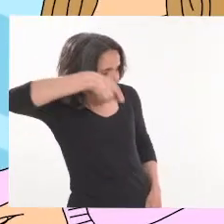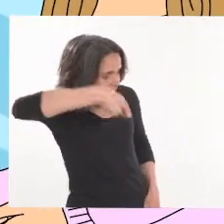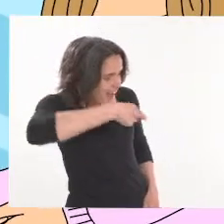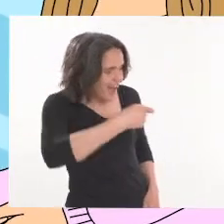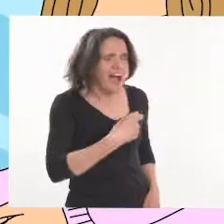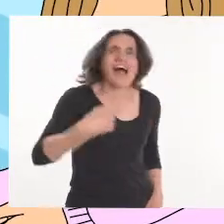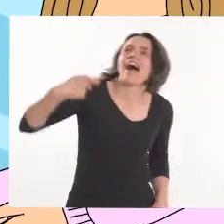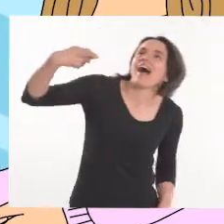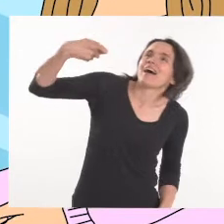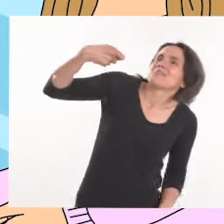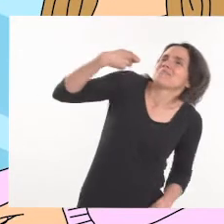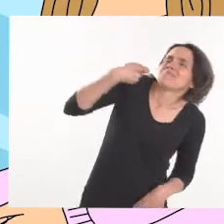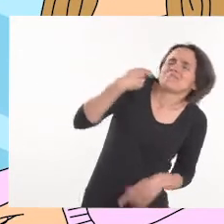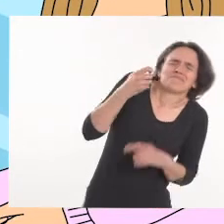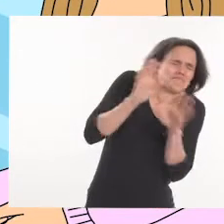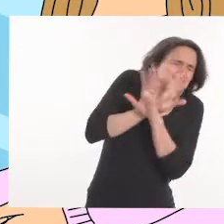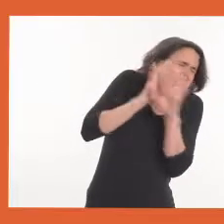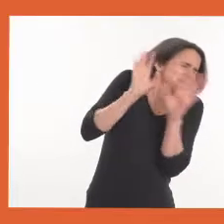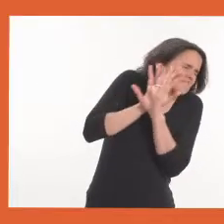Abre la boquita.